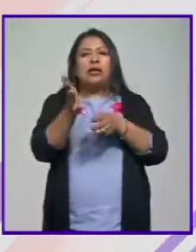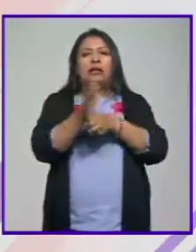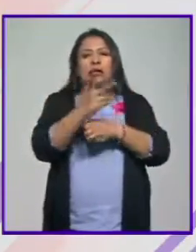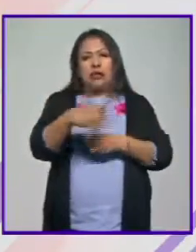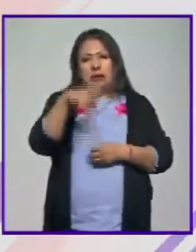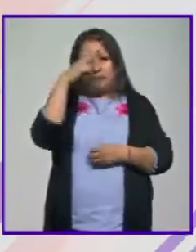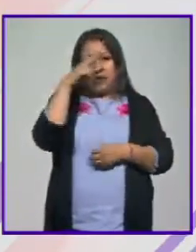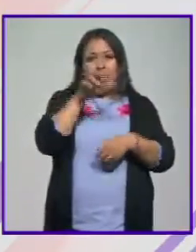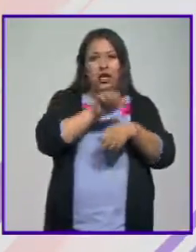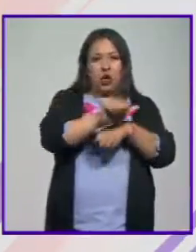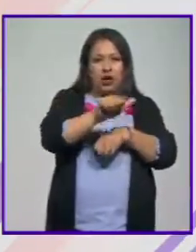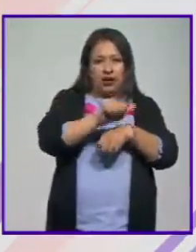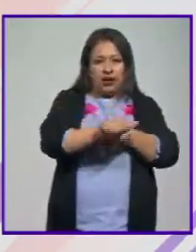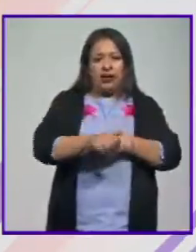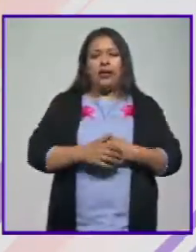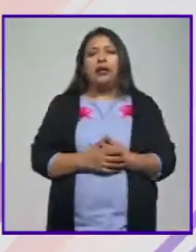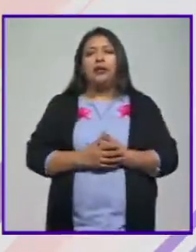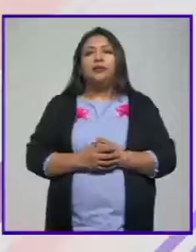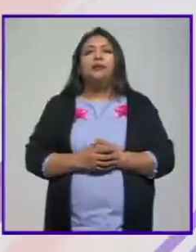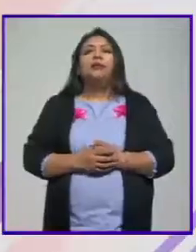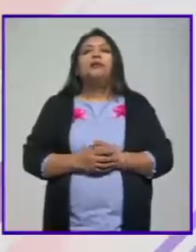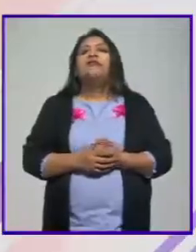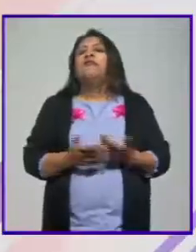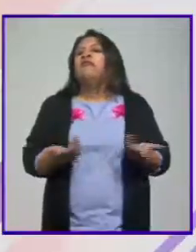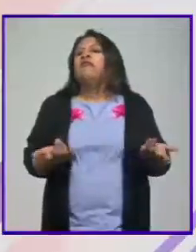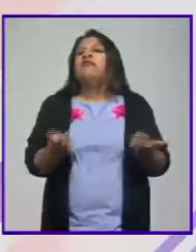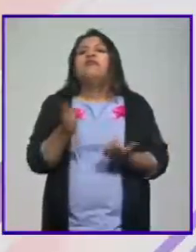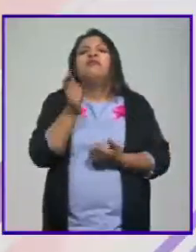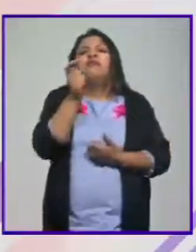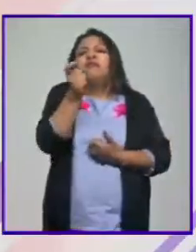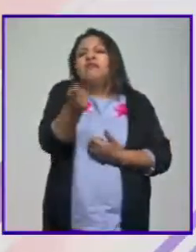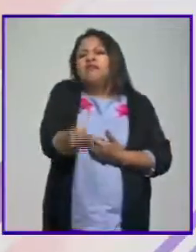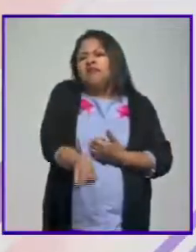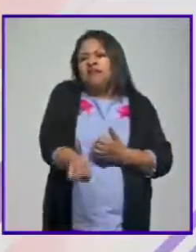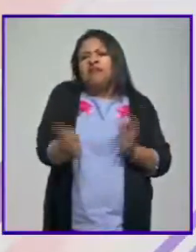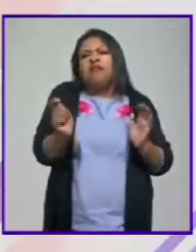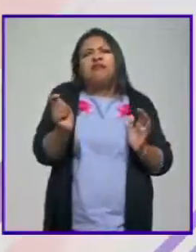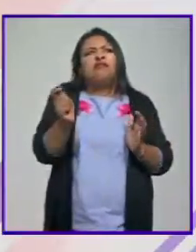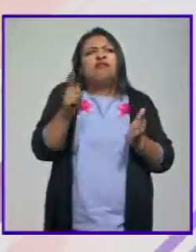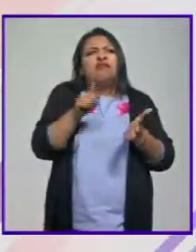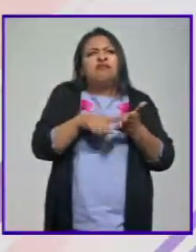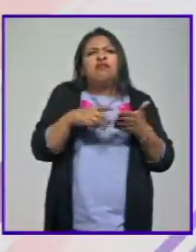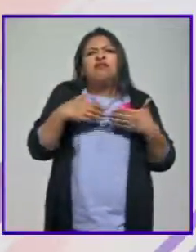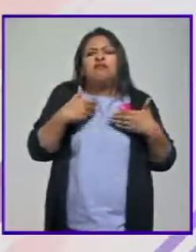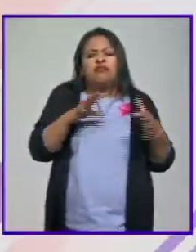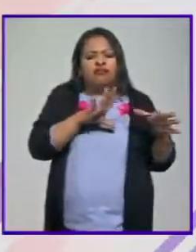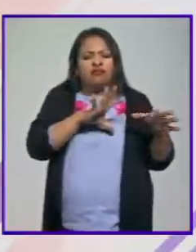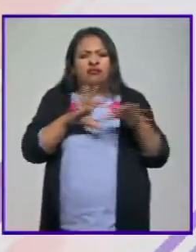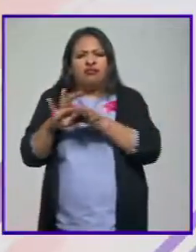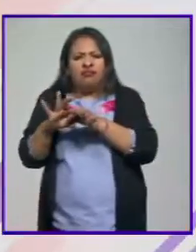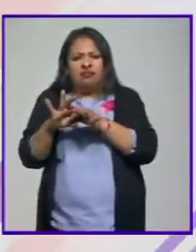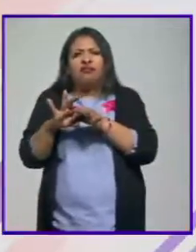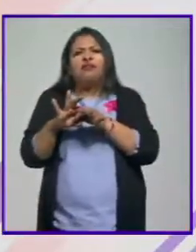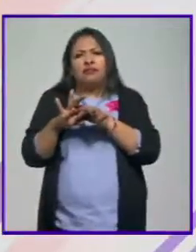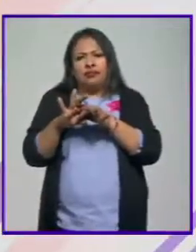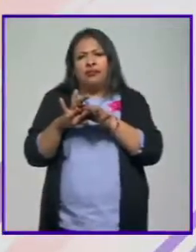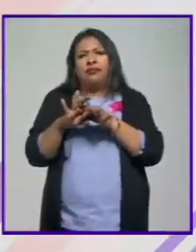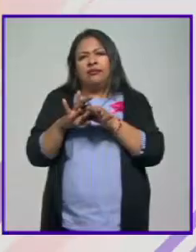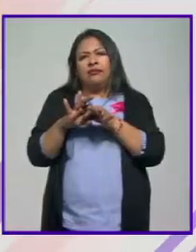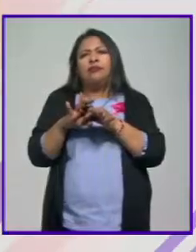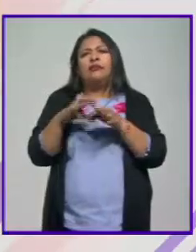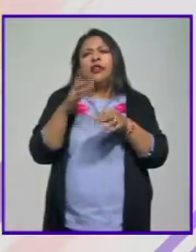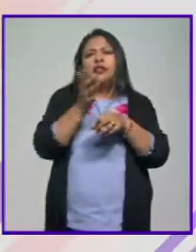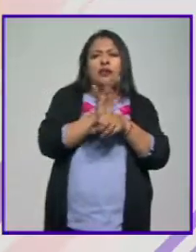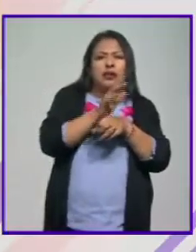en México y Argentina. ¿Qué cosa es lo que digamos define unifica al